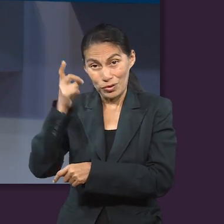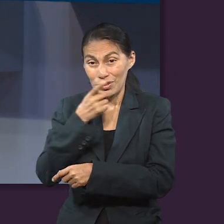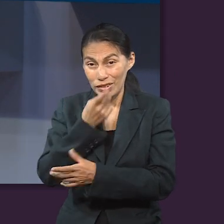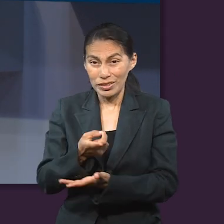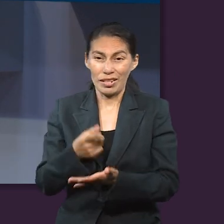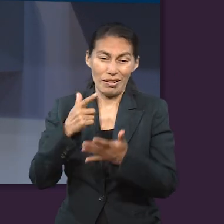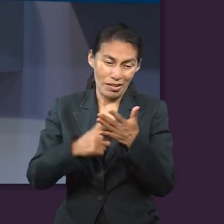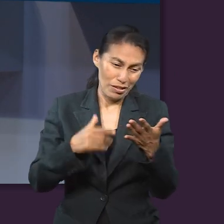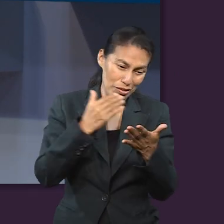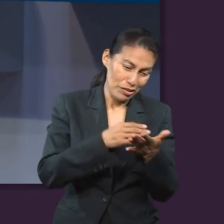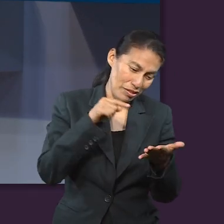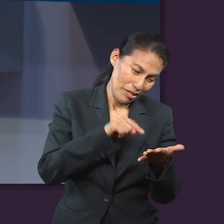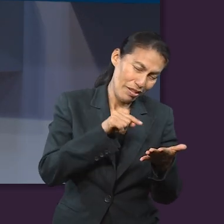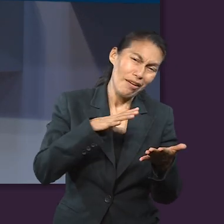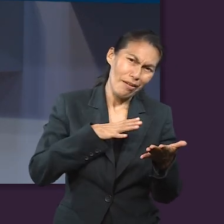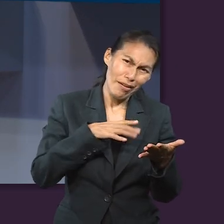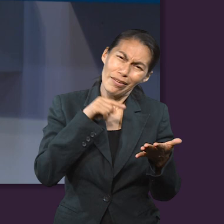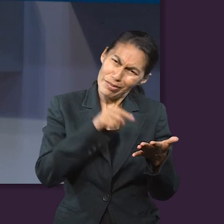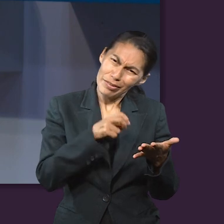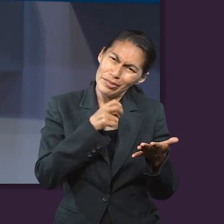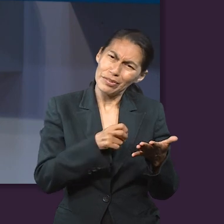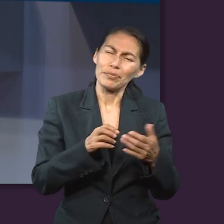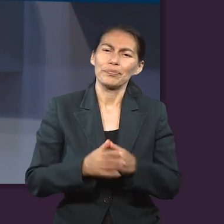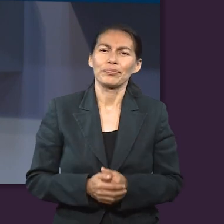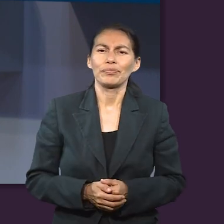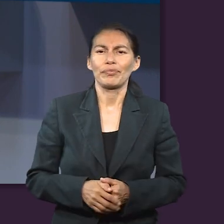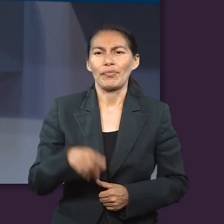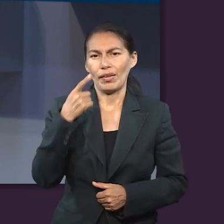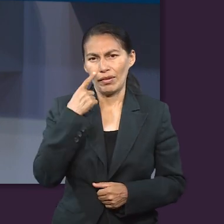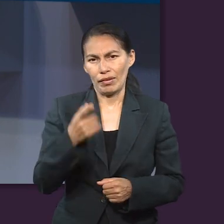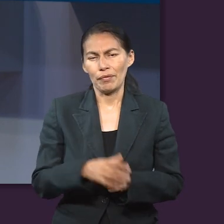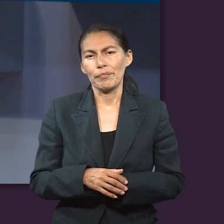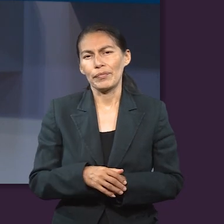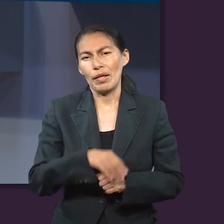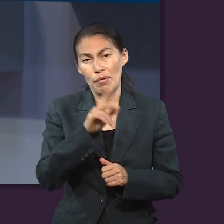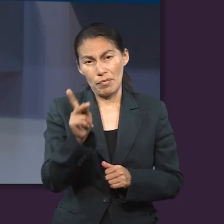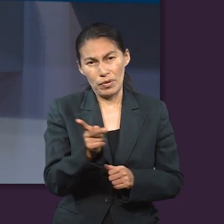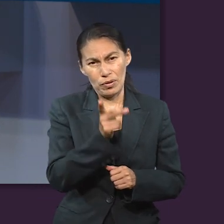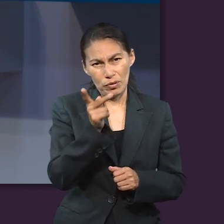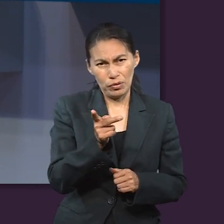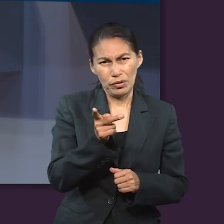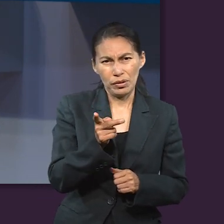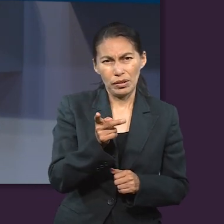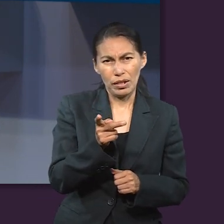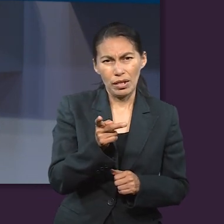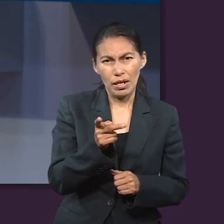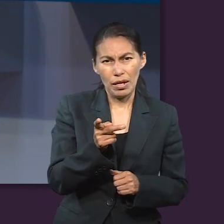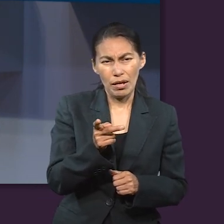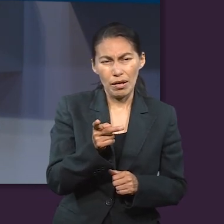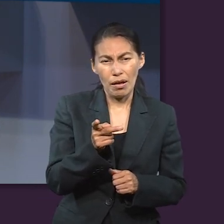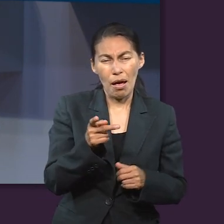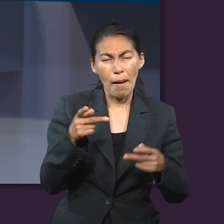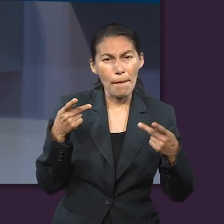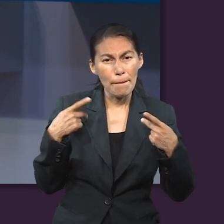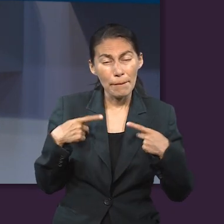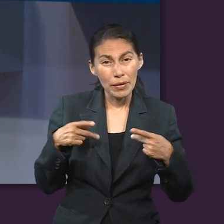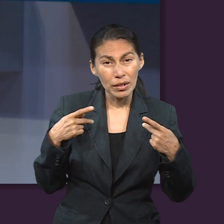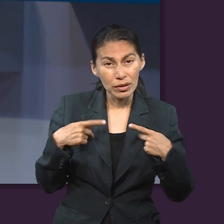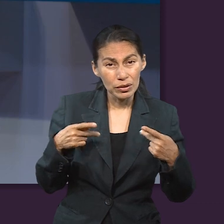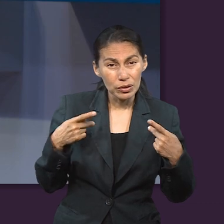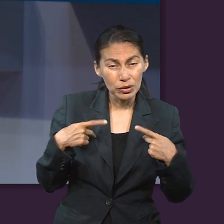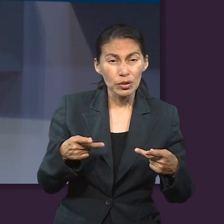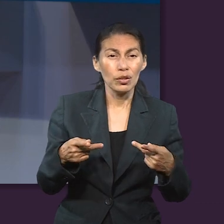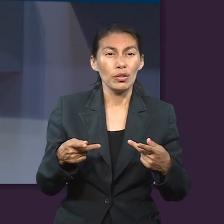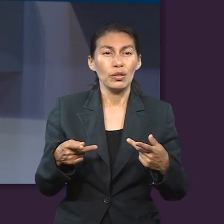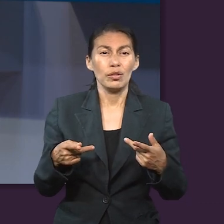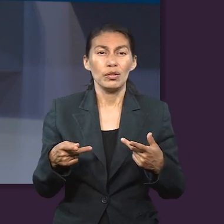menciona la lección. También me gustaría que discutiramos esta pregunta. ¿En qué se diferencia